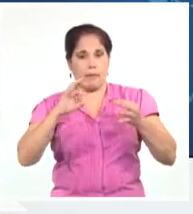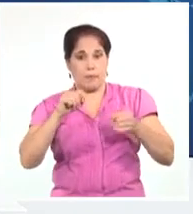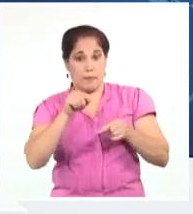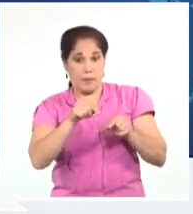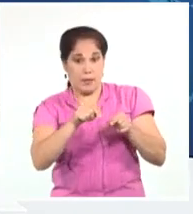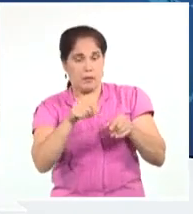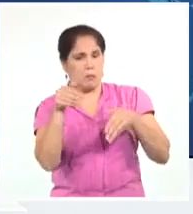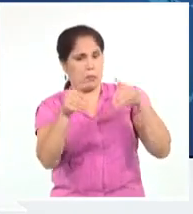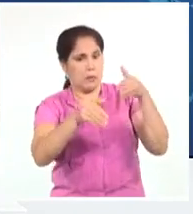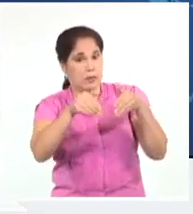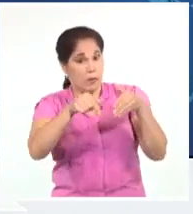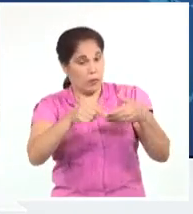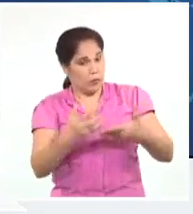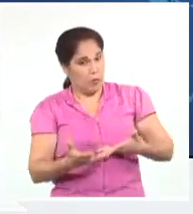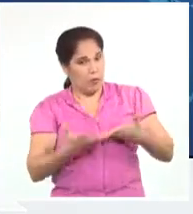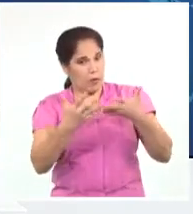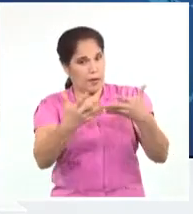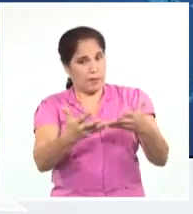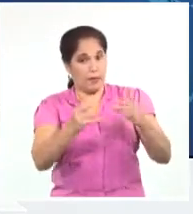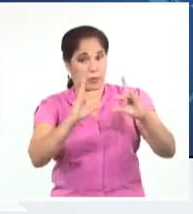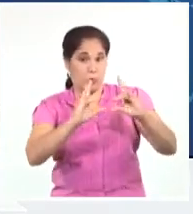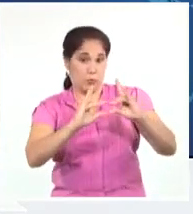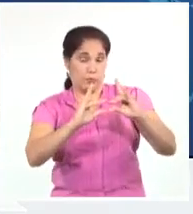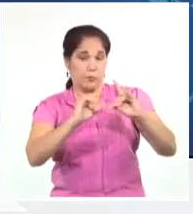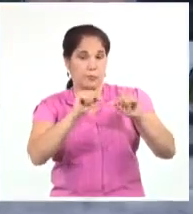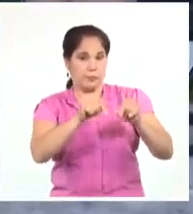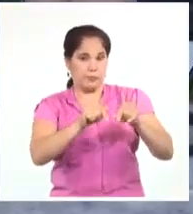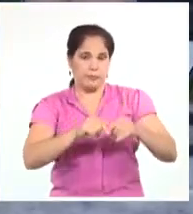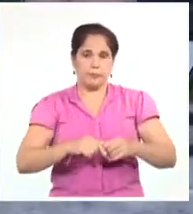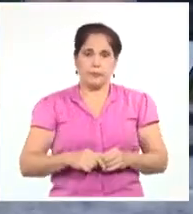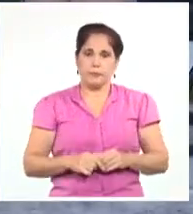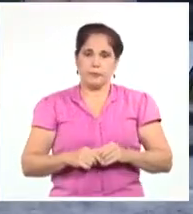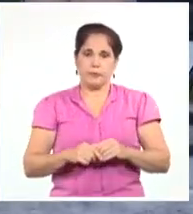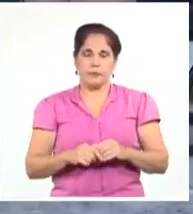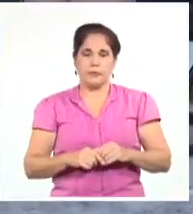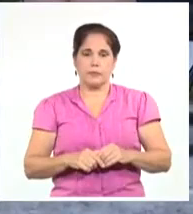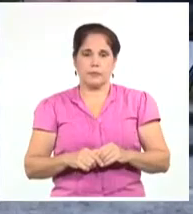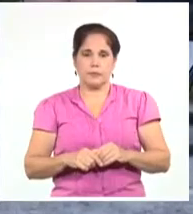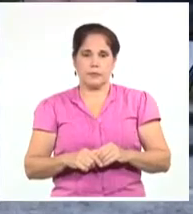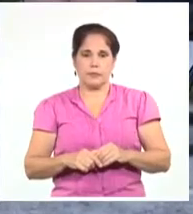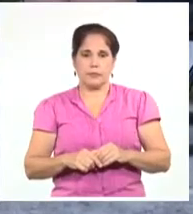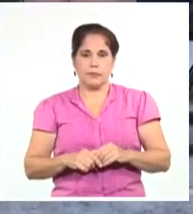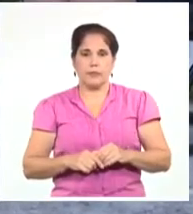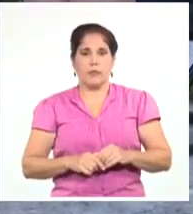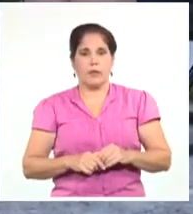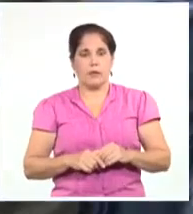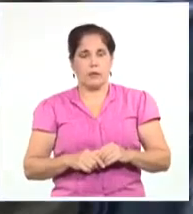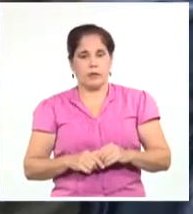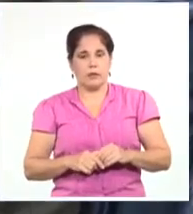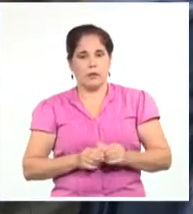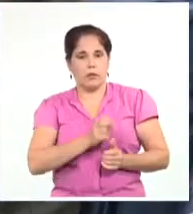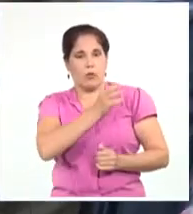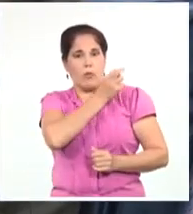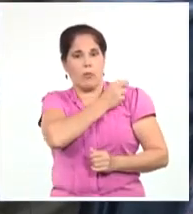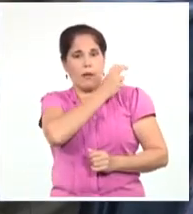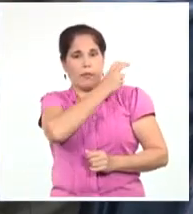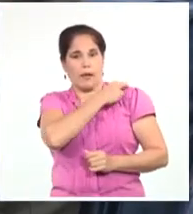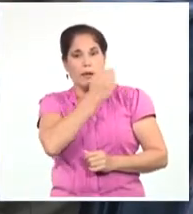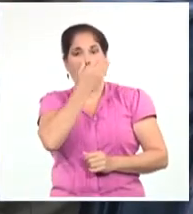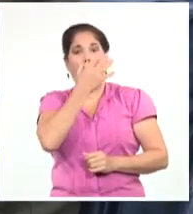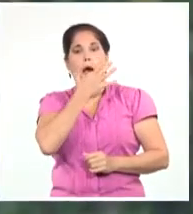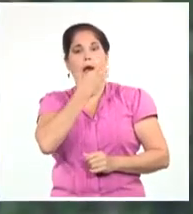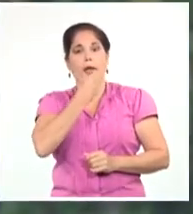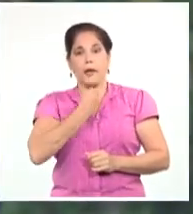asistiera al homenaje al insigne patriota. Con la presencia del comandante de la revolución Ramiro